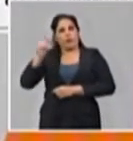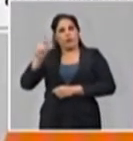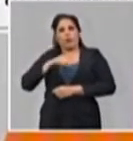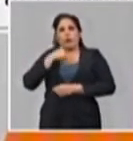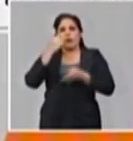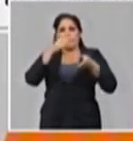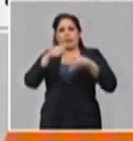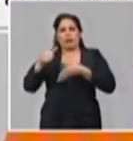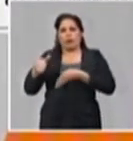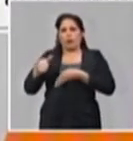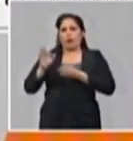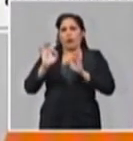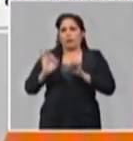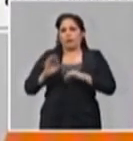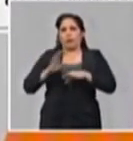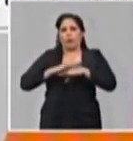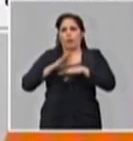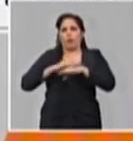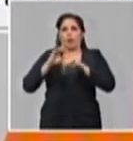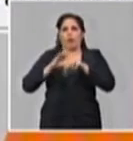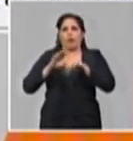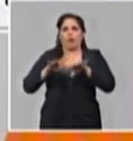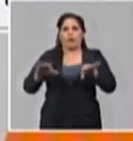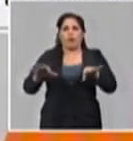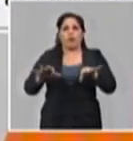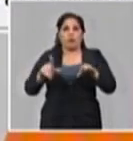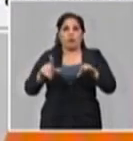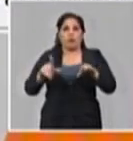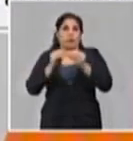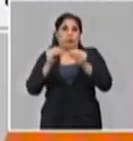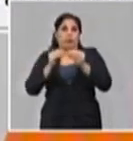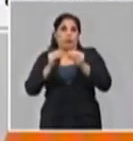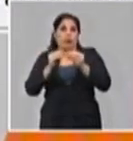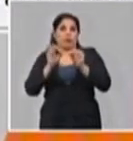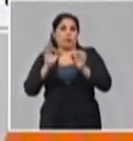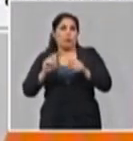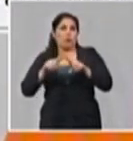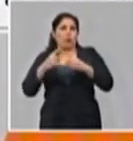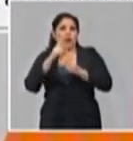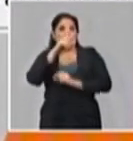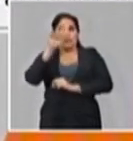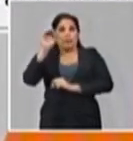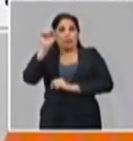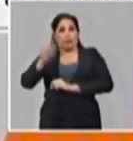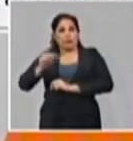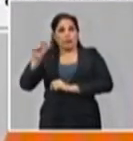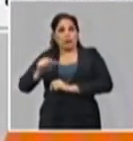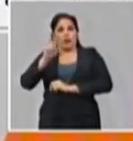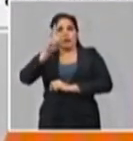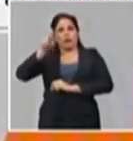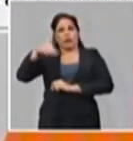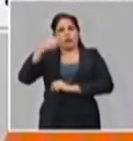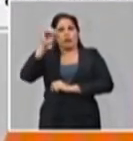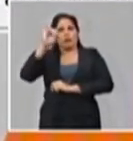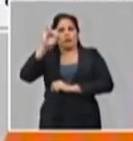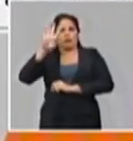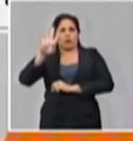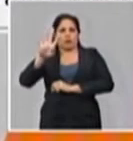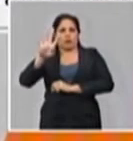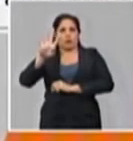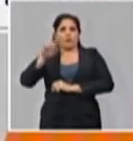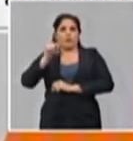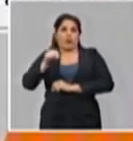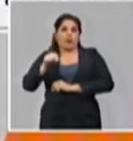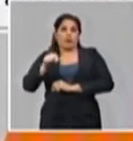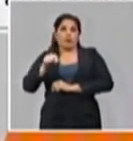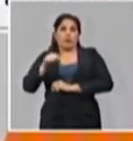fallecen en la partida del contrario del libro por cada 100 personas de 3.74. Es decir, con una